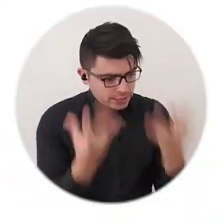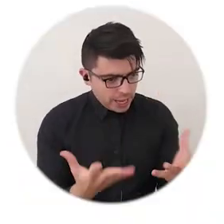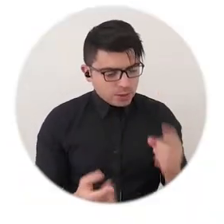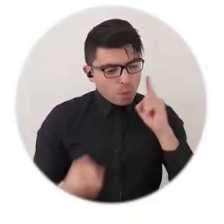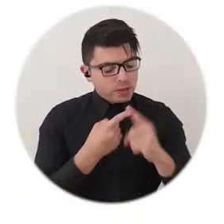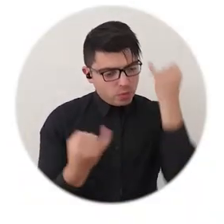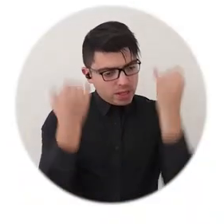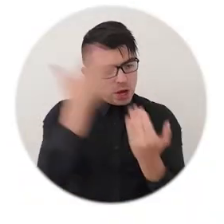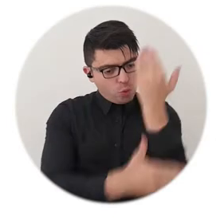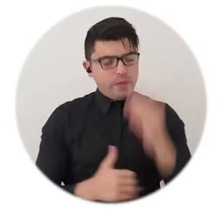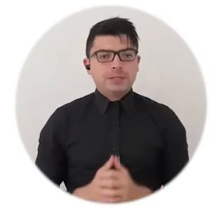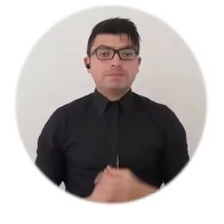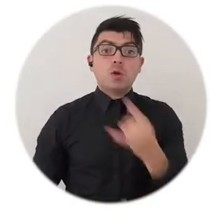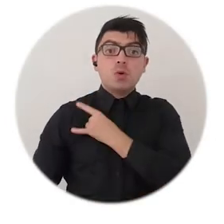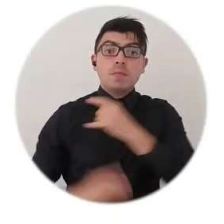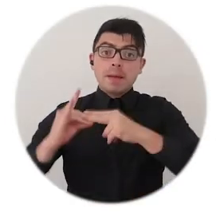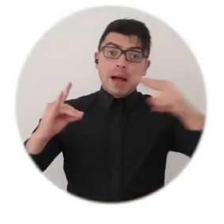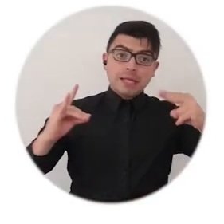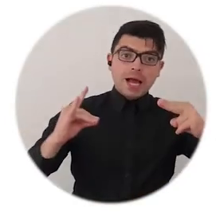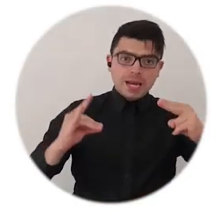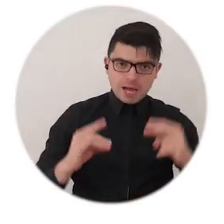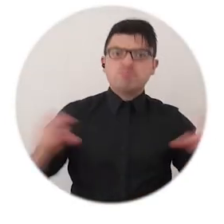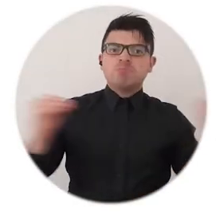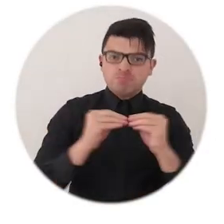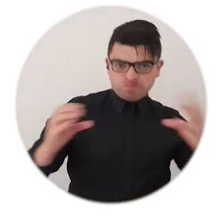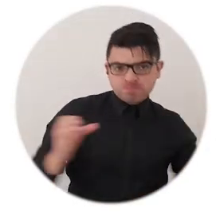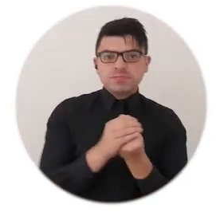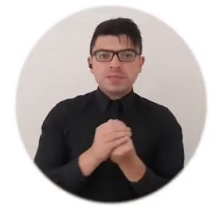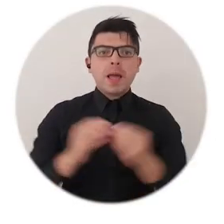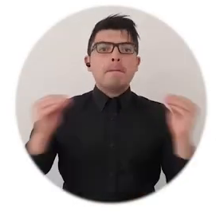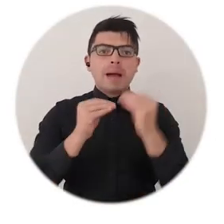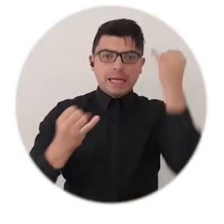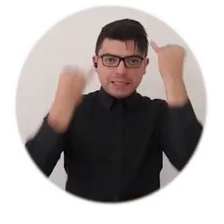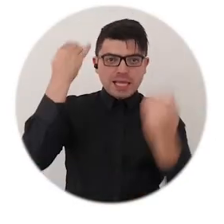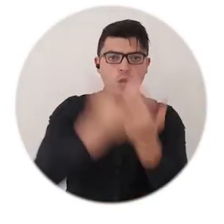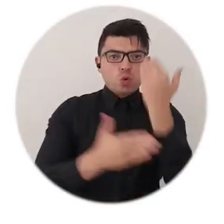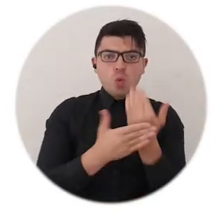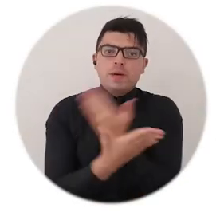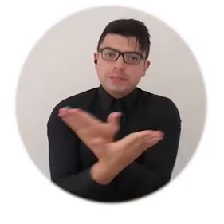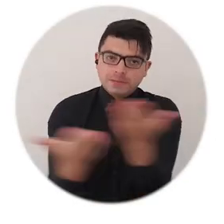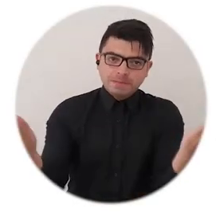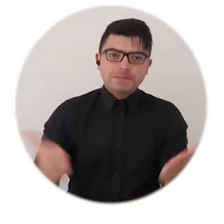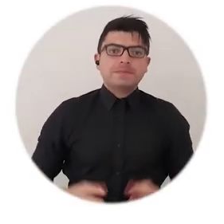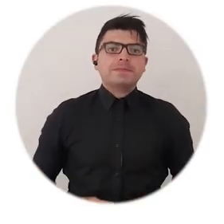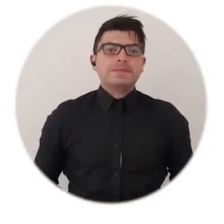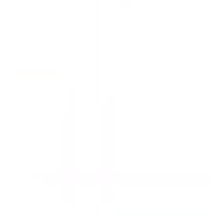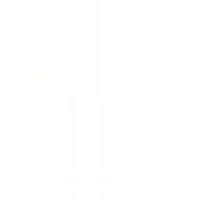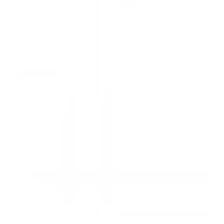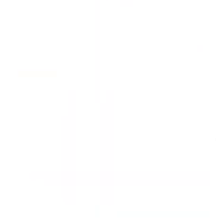Universidad del Magdalena. Aún más incluyente e innovadora. Universidad del Magdalena. Aún incluyente Universidad